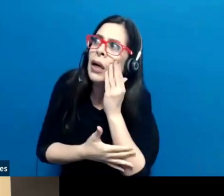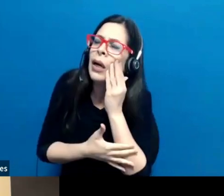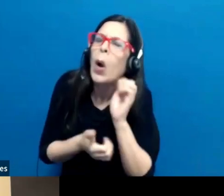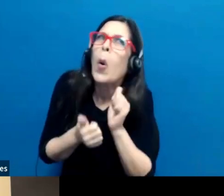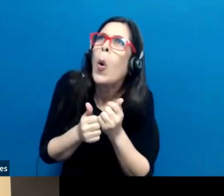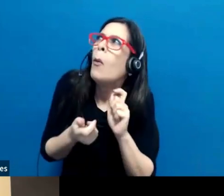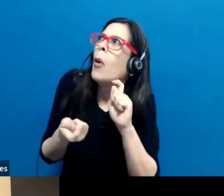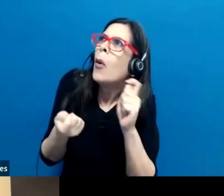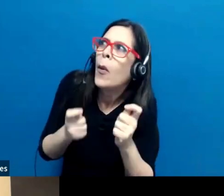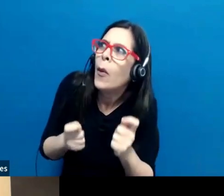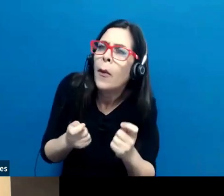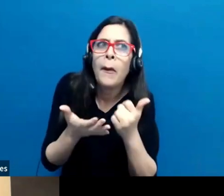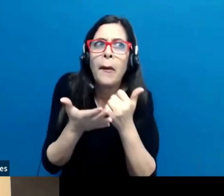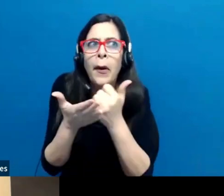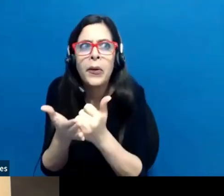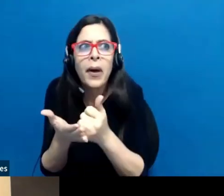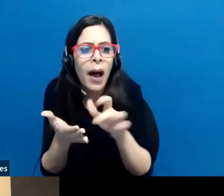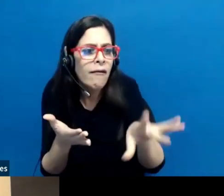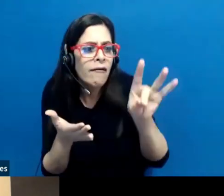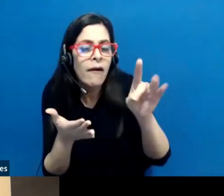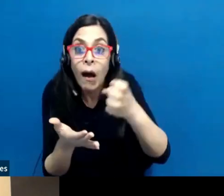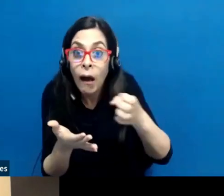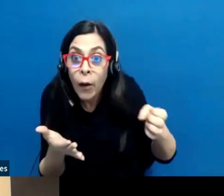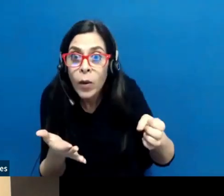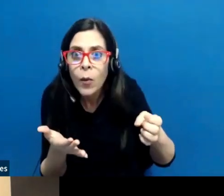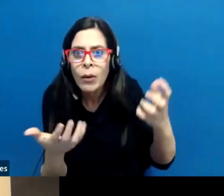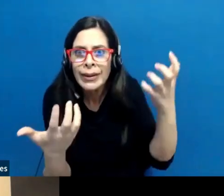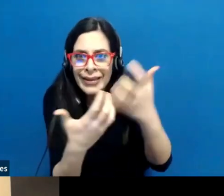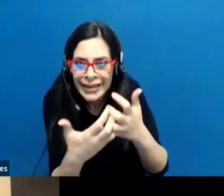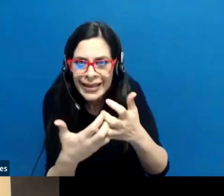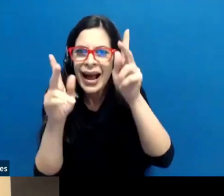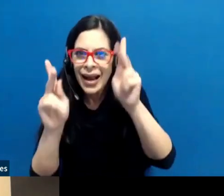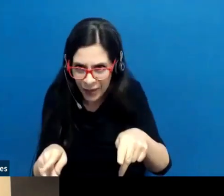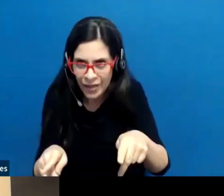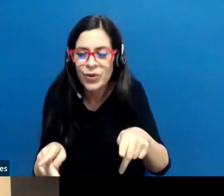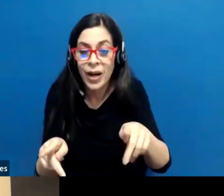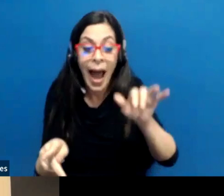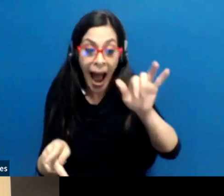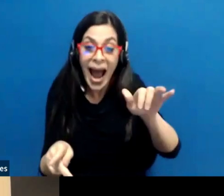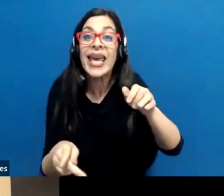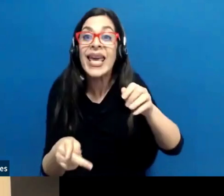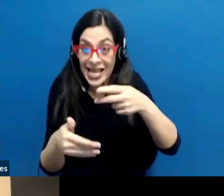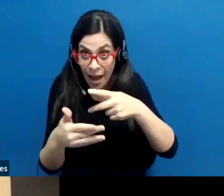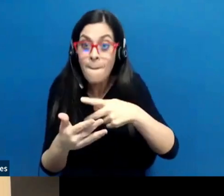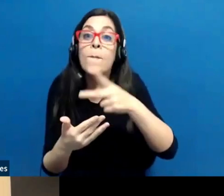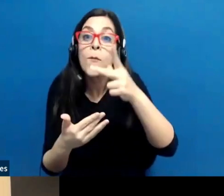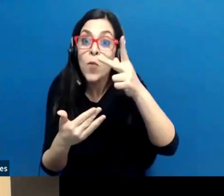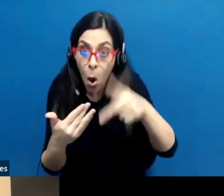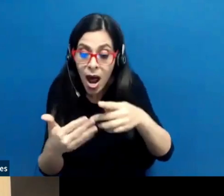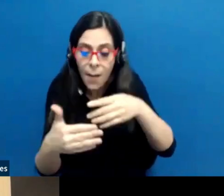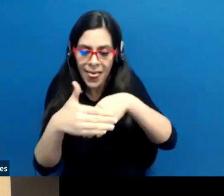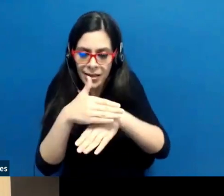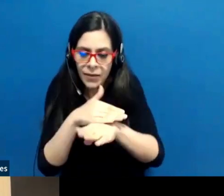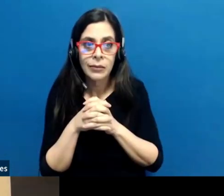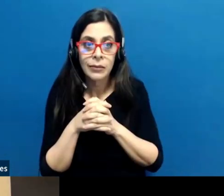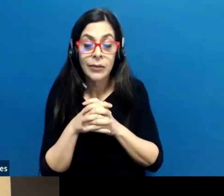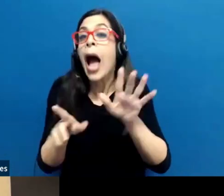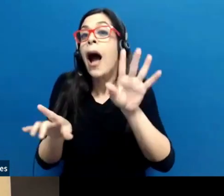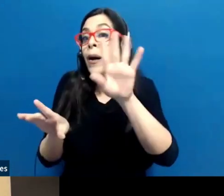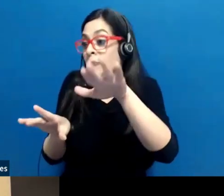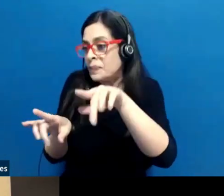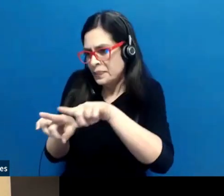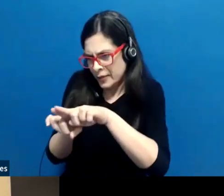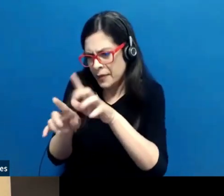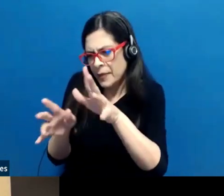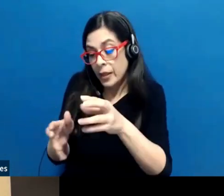modificaciones, los equipos que tenemos disponibles y en ese sentido es que el programa de accesibilidad da apoyo a las regiones judiciales. Es decir que